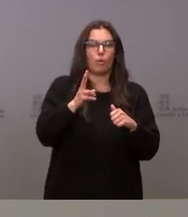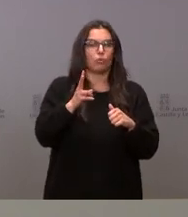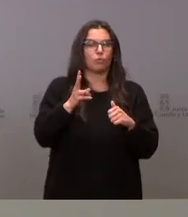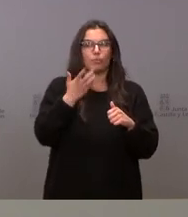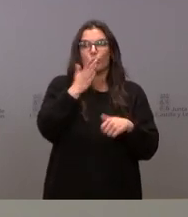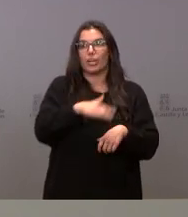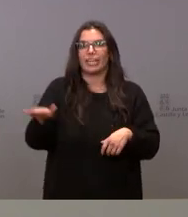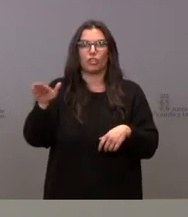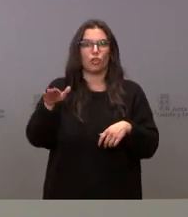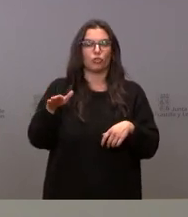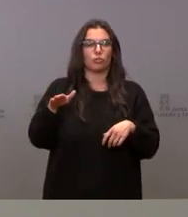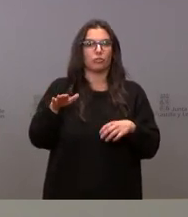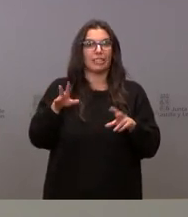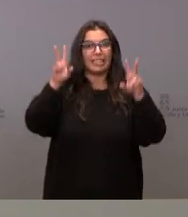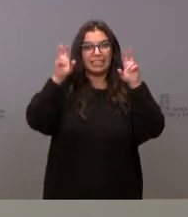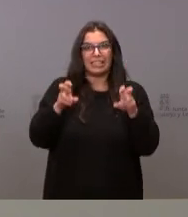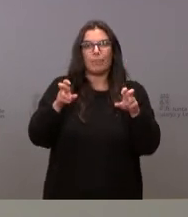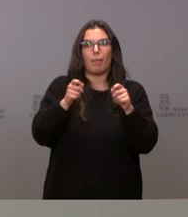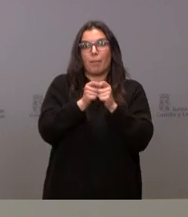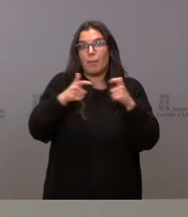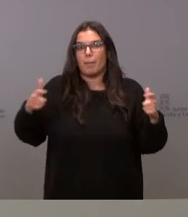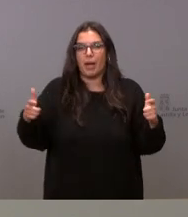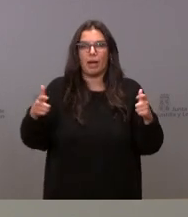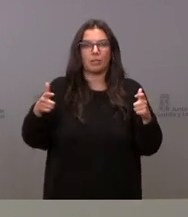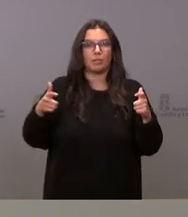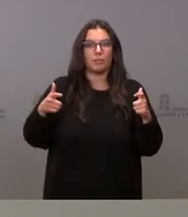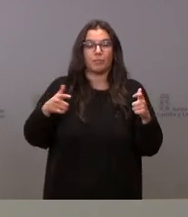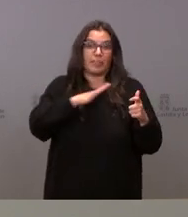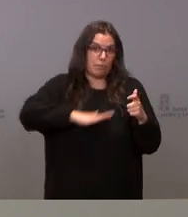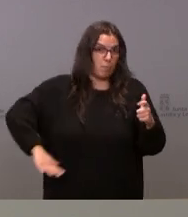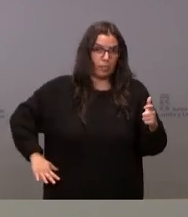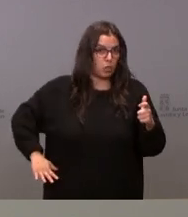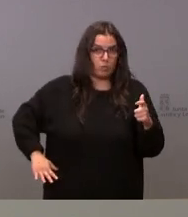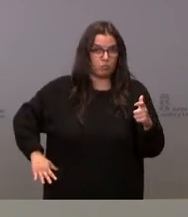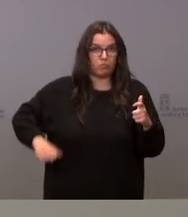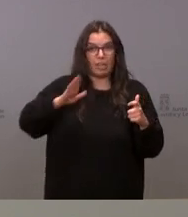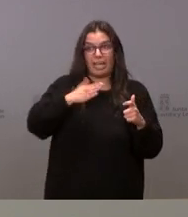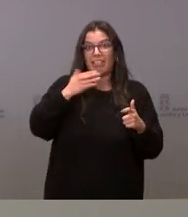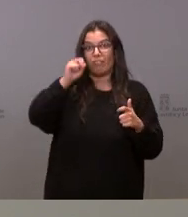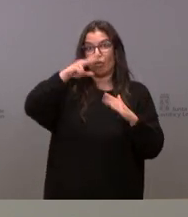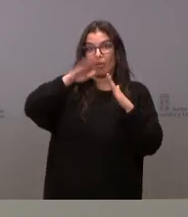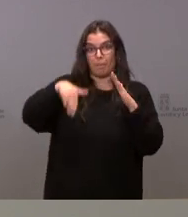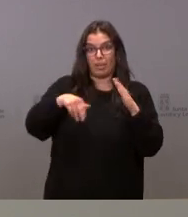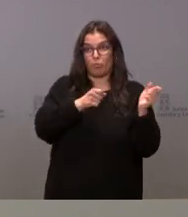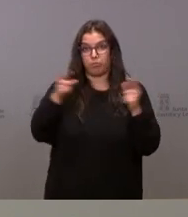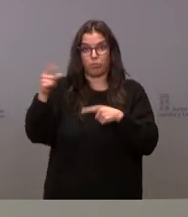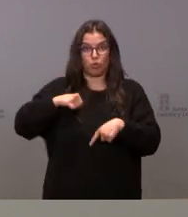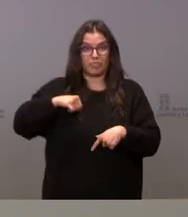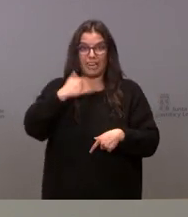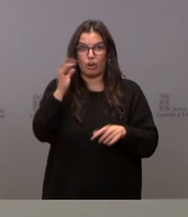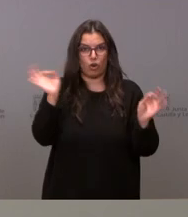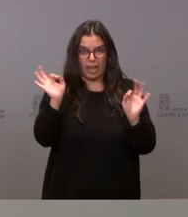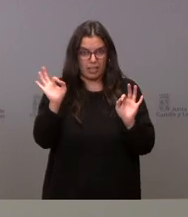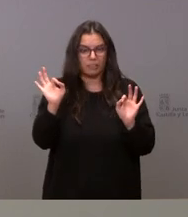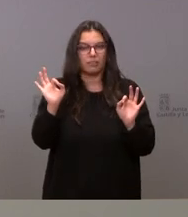en niños sobre este tema que de momento puedo decir que no hay ningún niño menor de 12 años que está ingresado en nuestros hospitales ni en